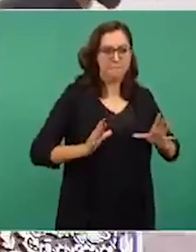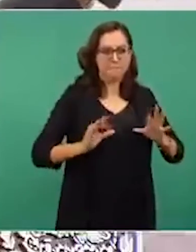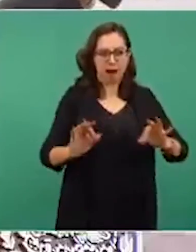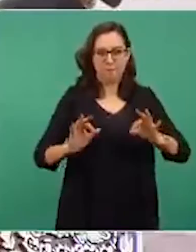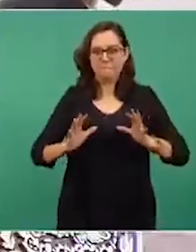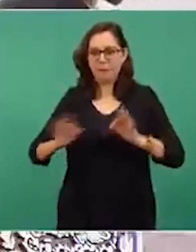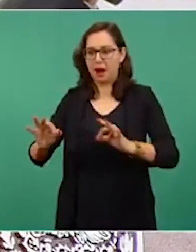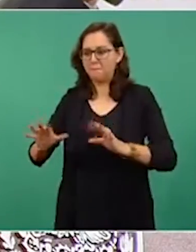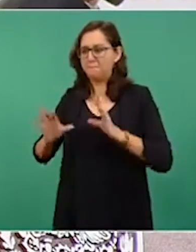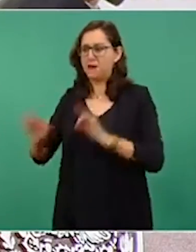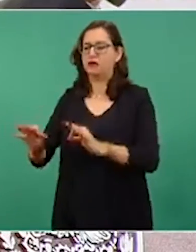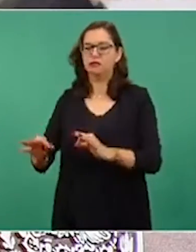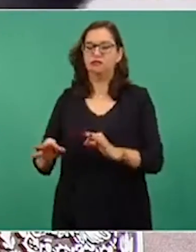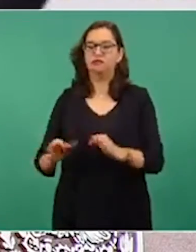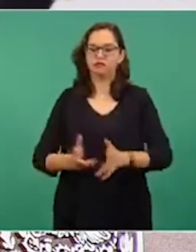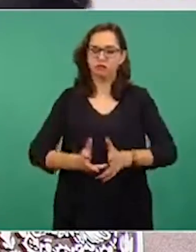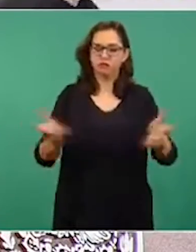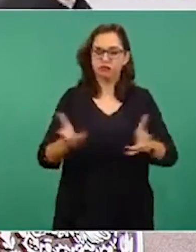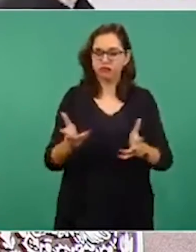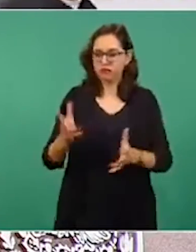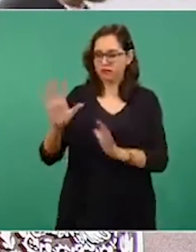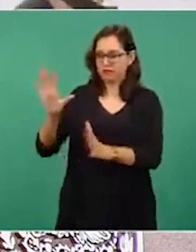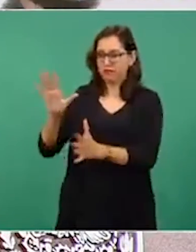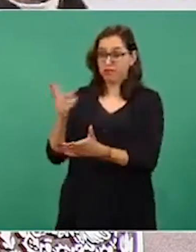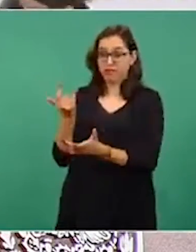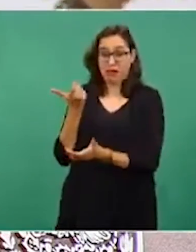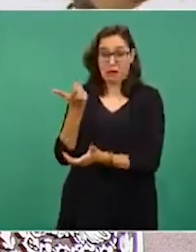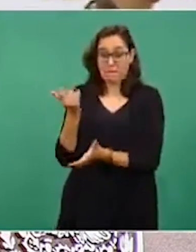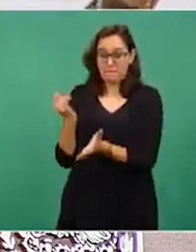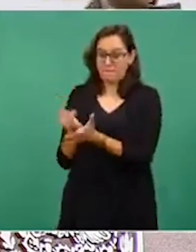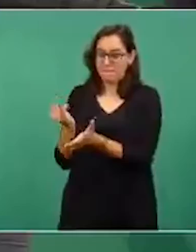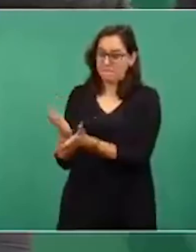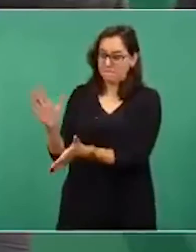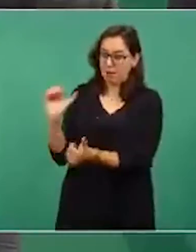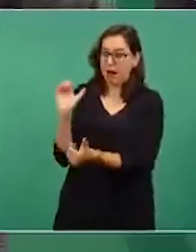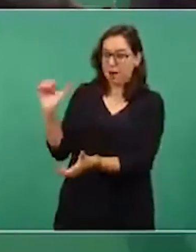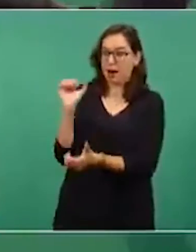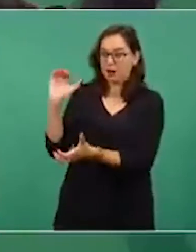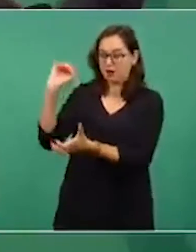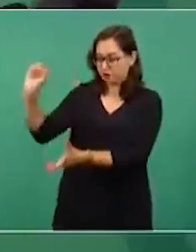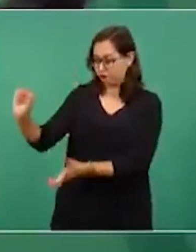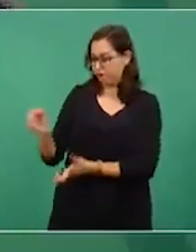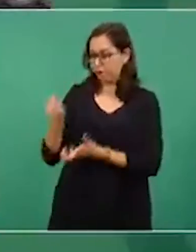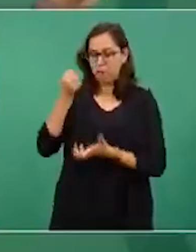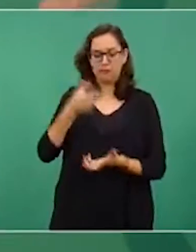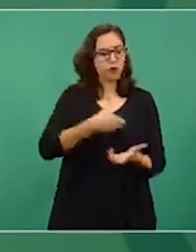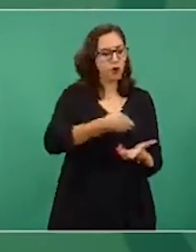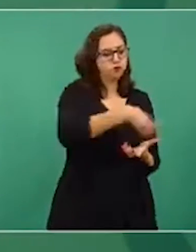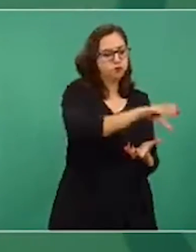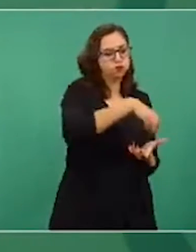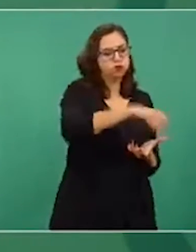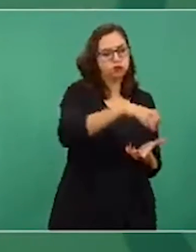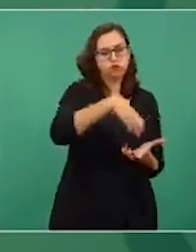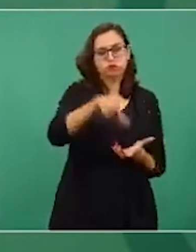Y el presupuesto se consumía en eso,